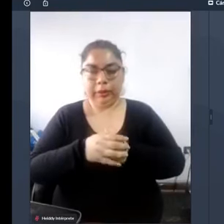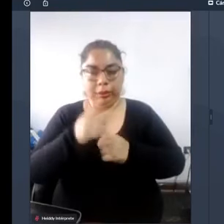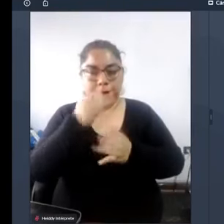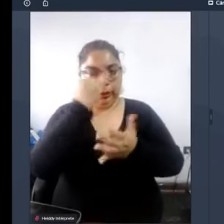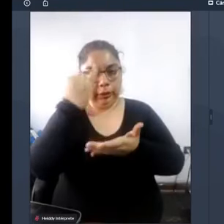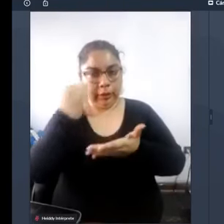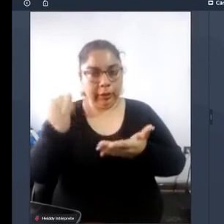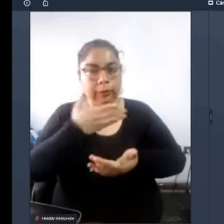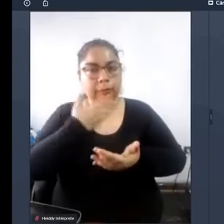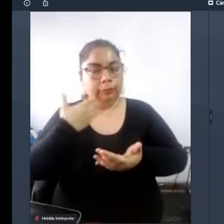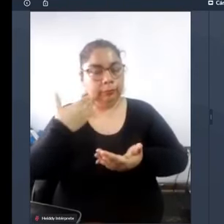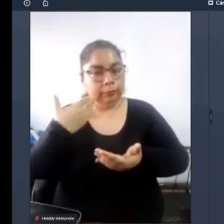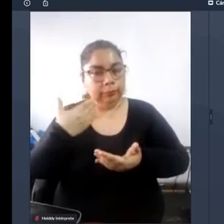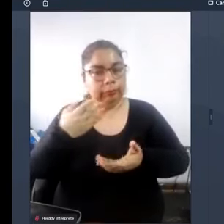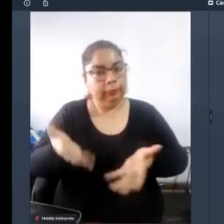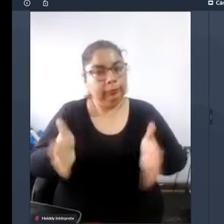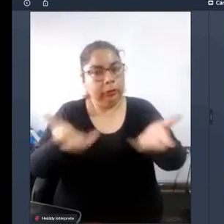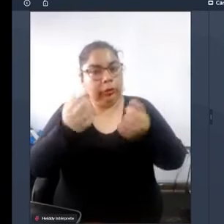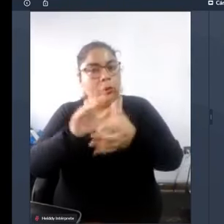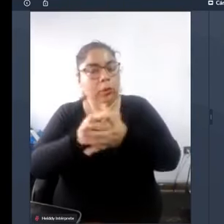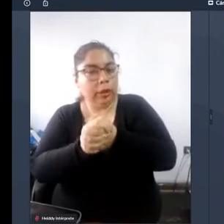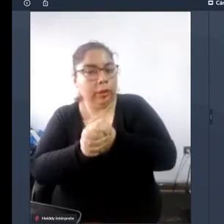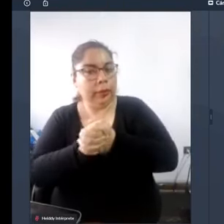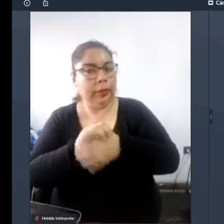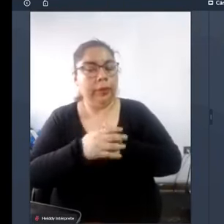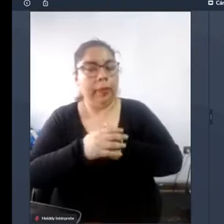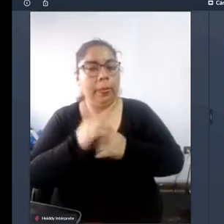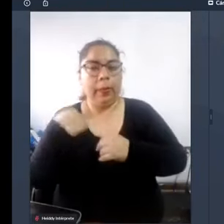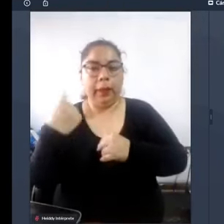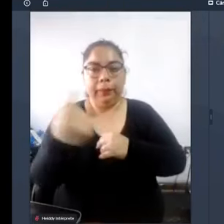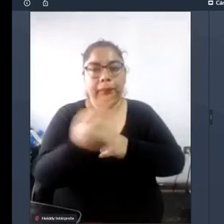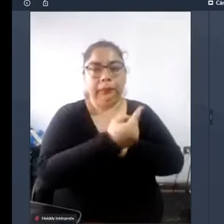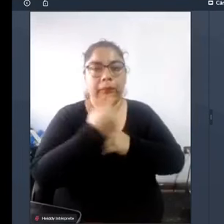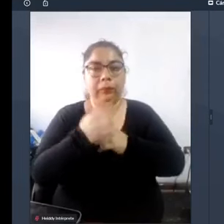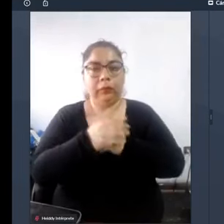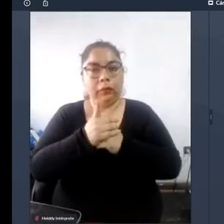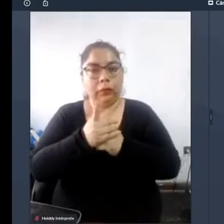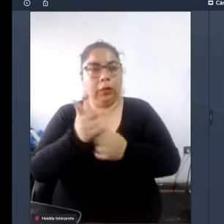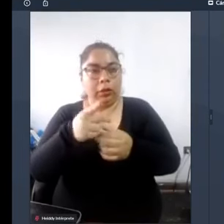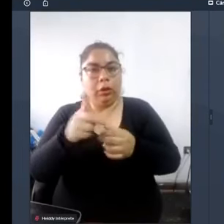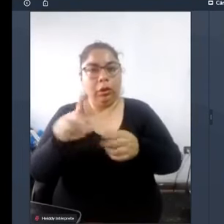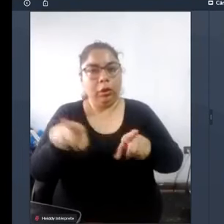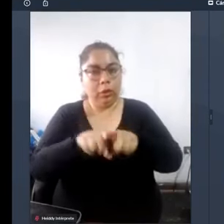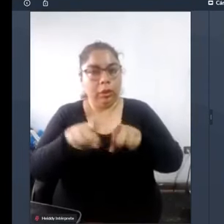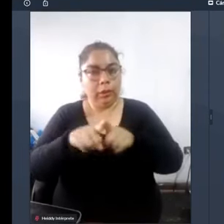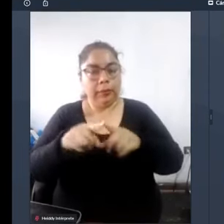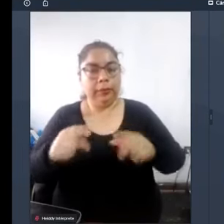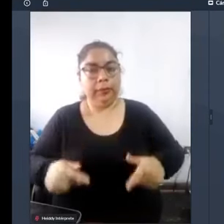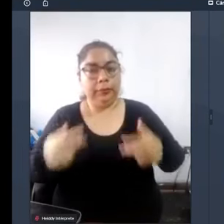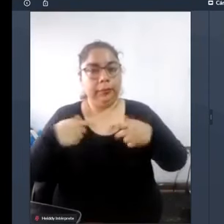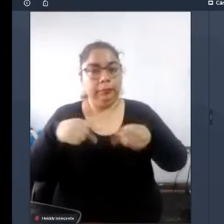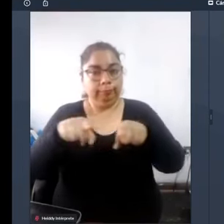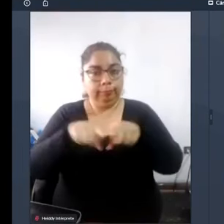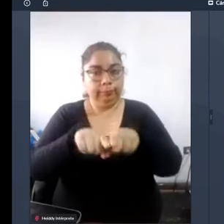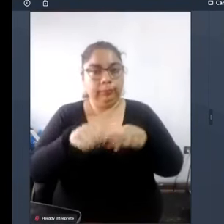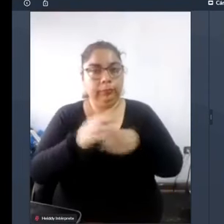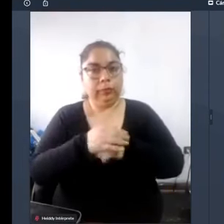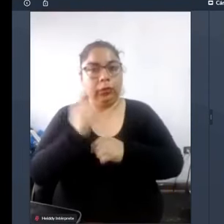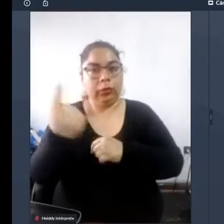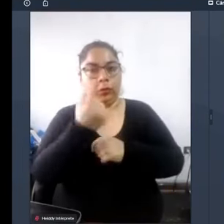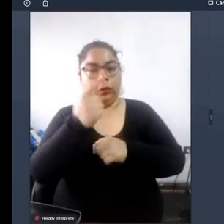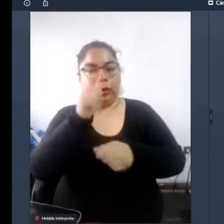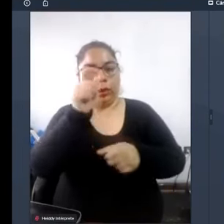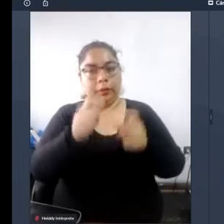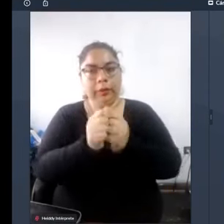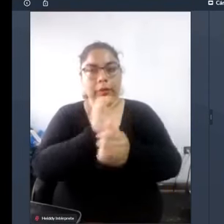sostenible una ciudad amigable con todos los habitantes de la misma no necesariamente o no exclusivamente con personas con